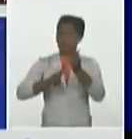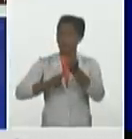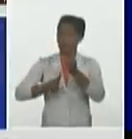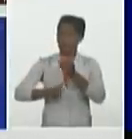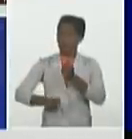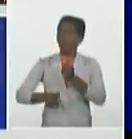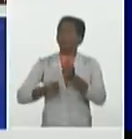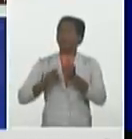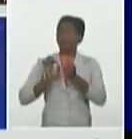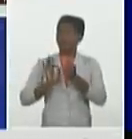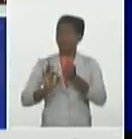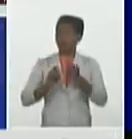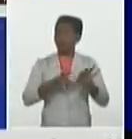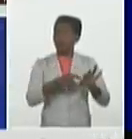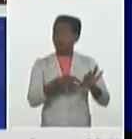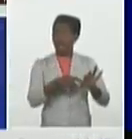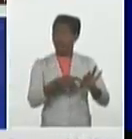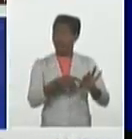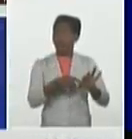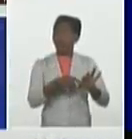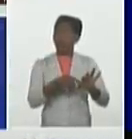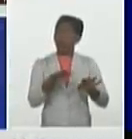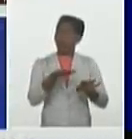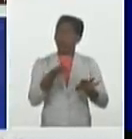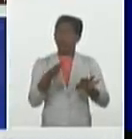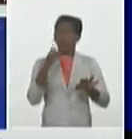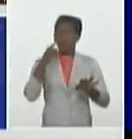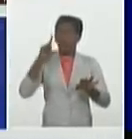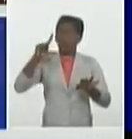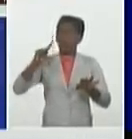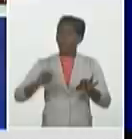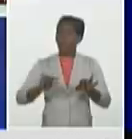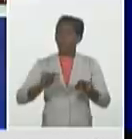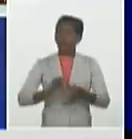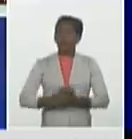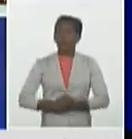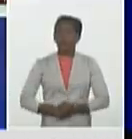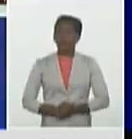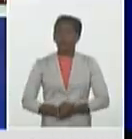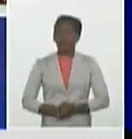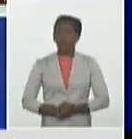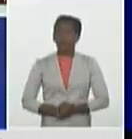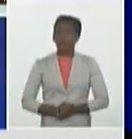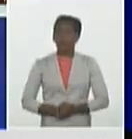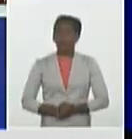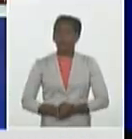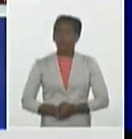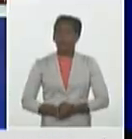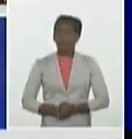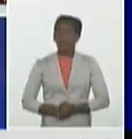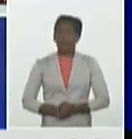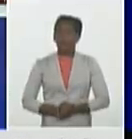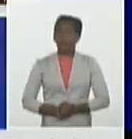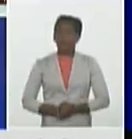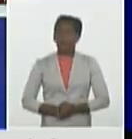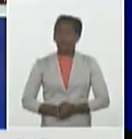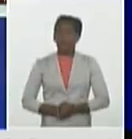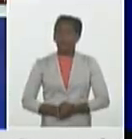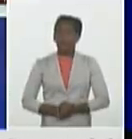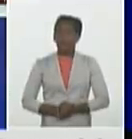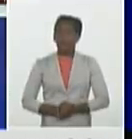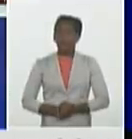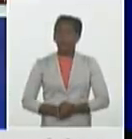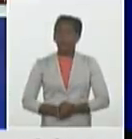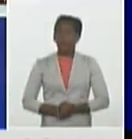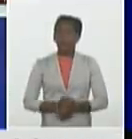municipio especial con cifras inferiores. Del municipio se procesaron 245